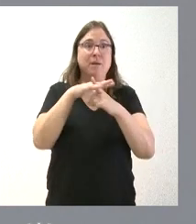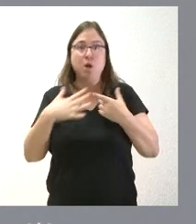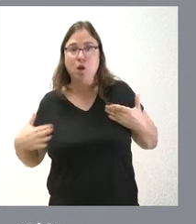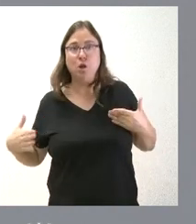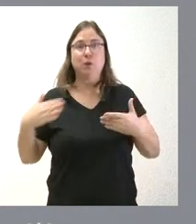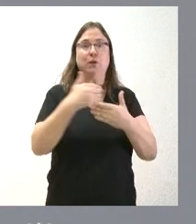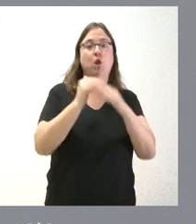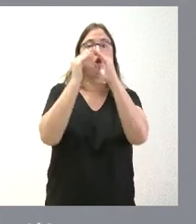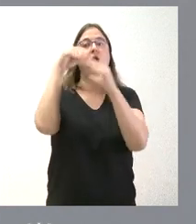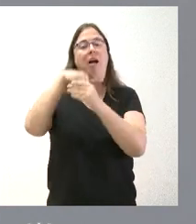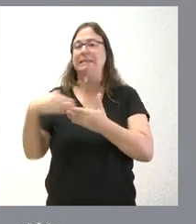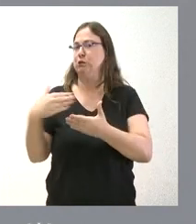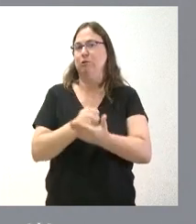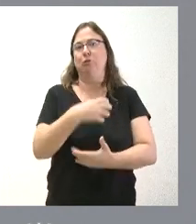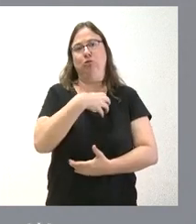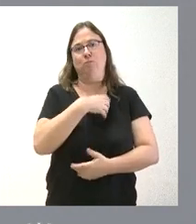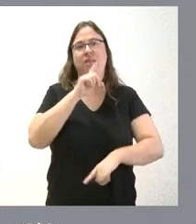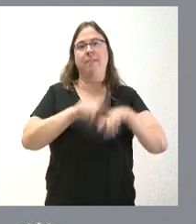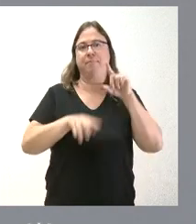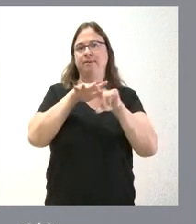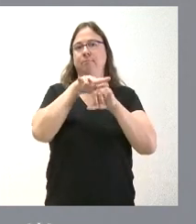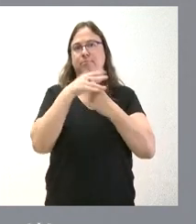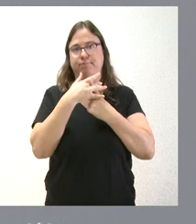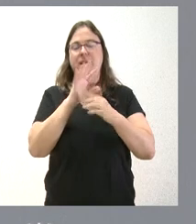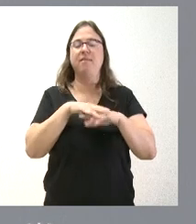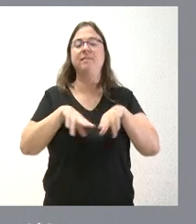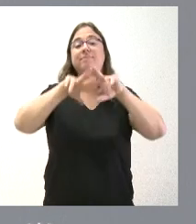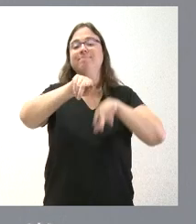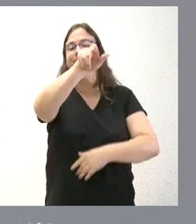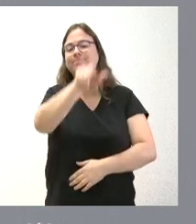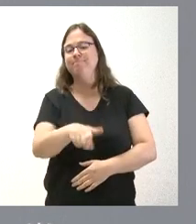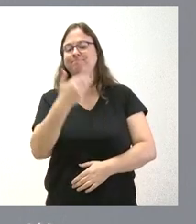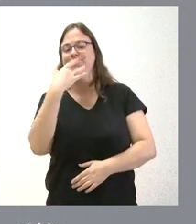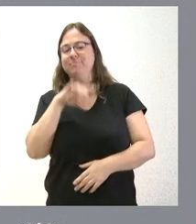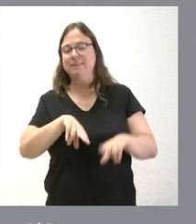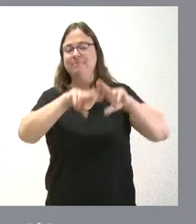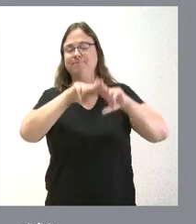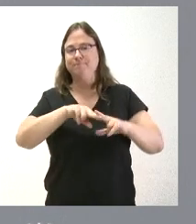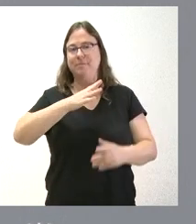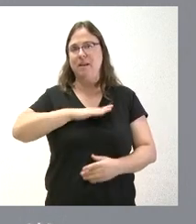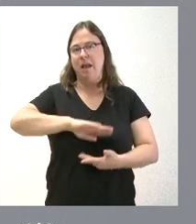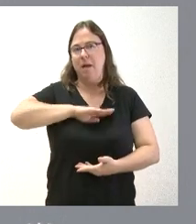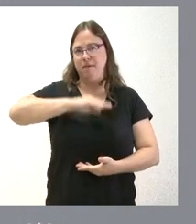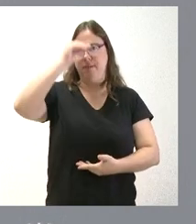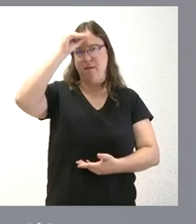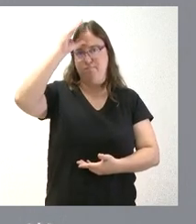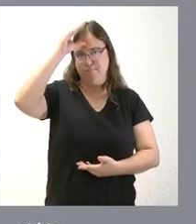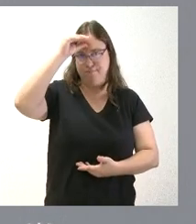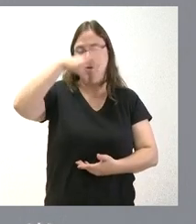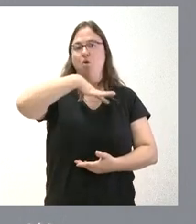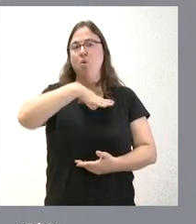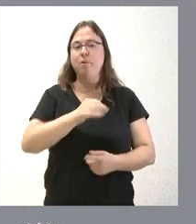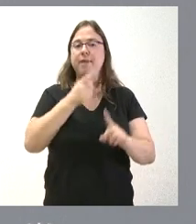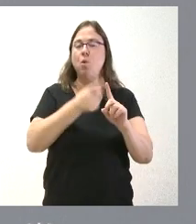en el ámbito del domicilio. Por tanto, habría que valorar también para qué tipo de personas, por su nivel cognitivo, etcétera, se podría utilizar